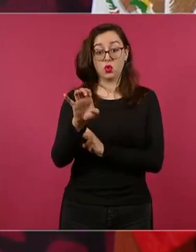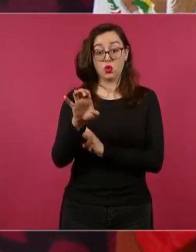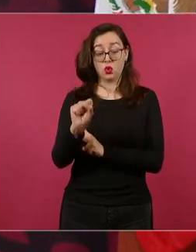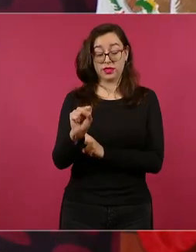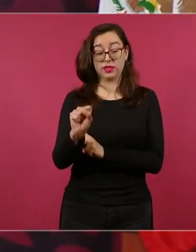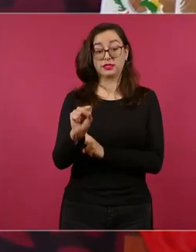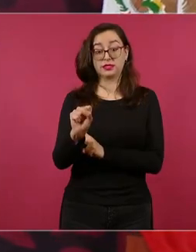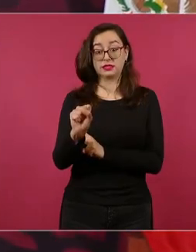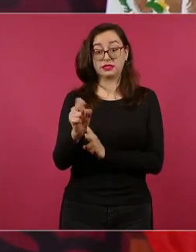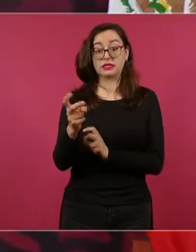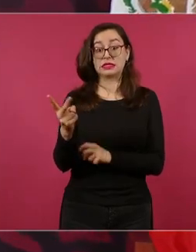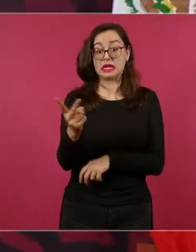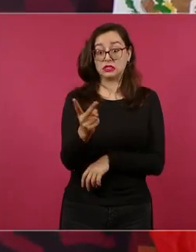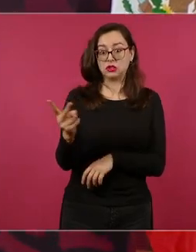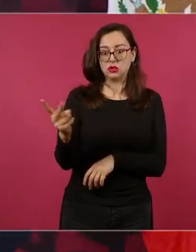hijos